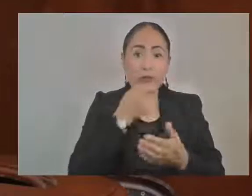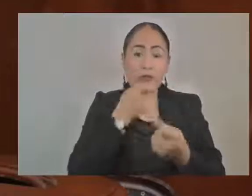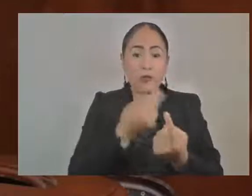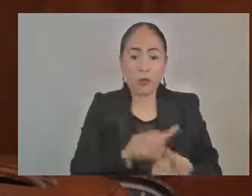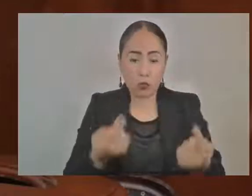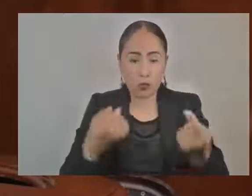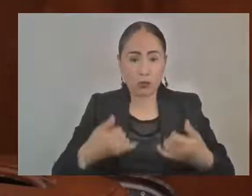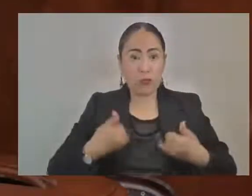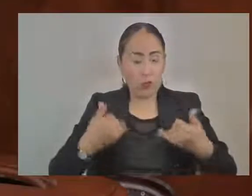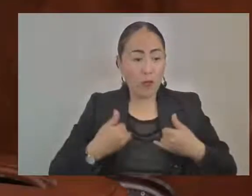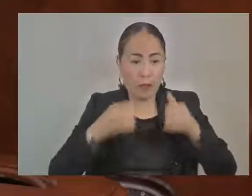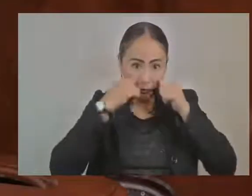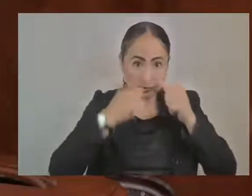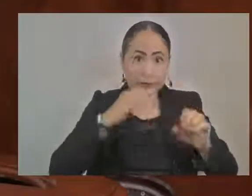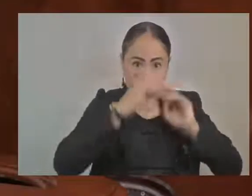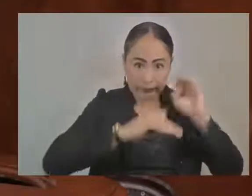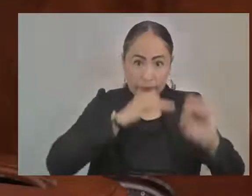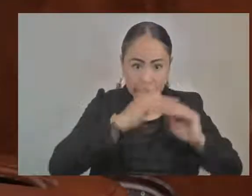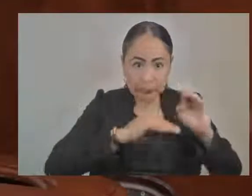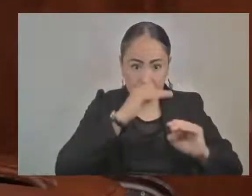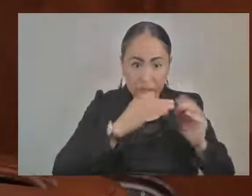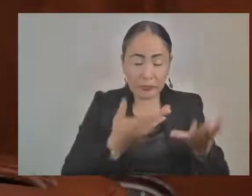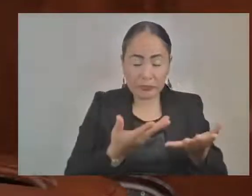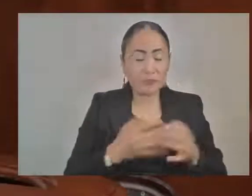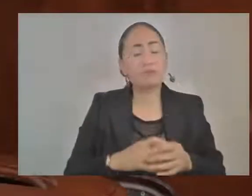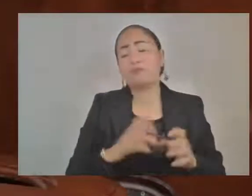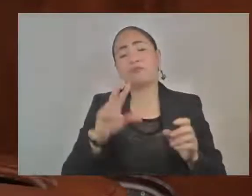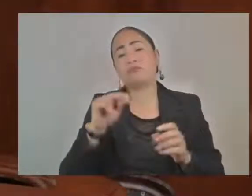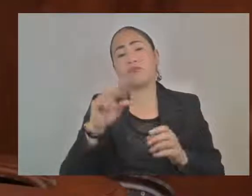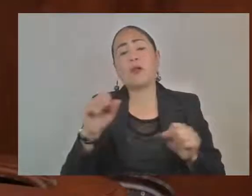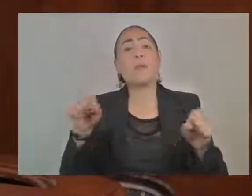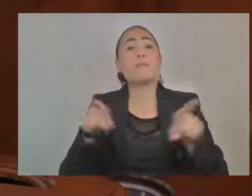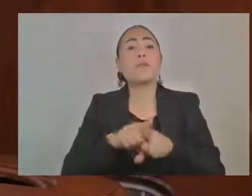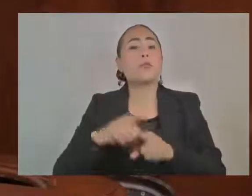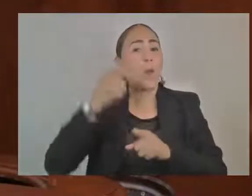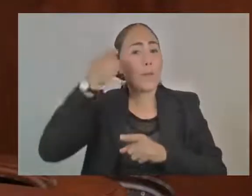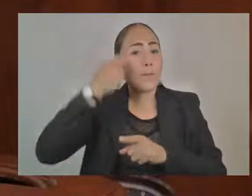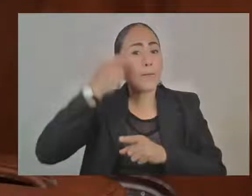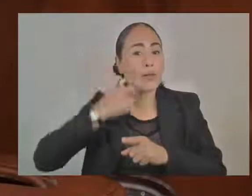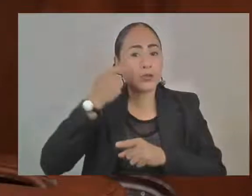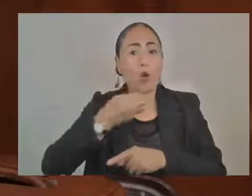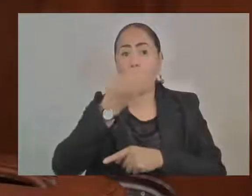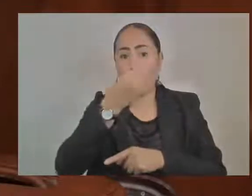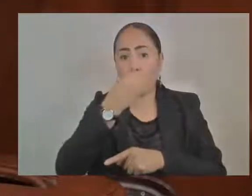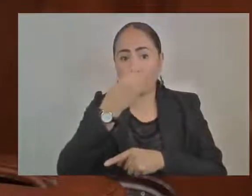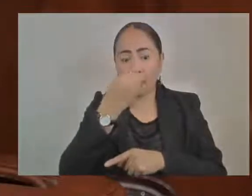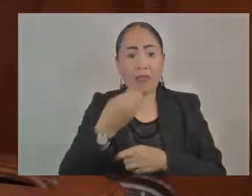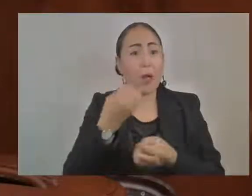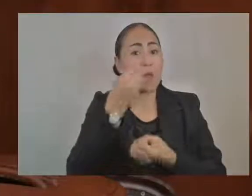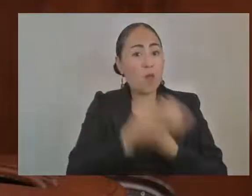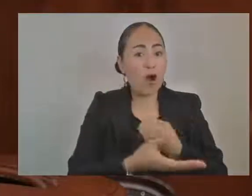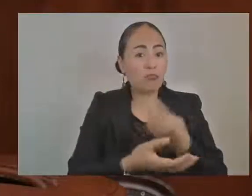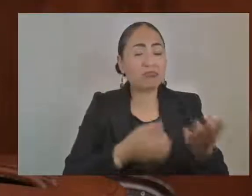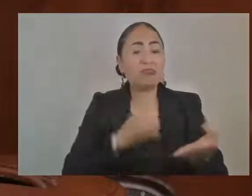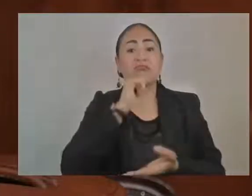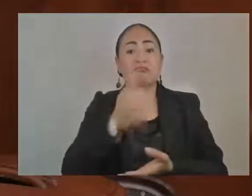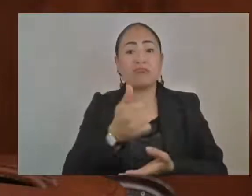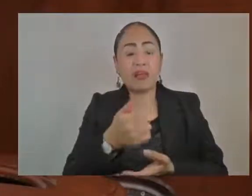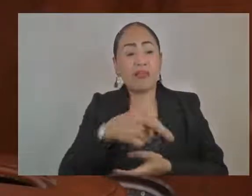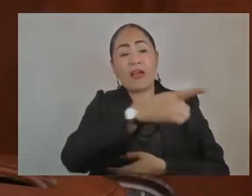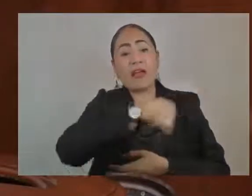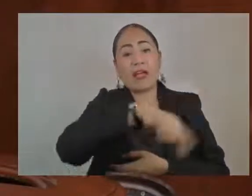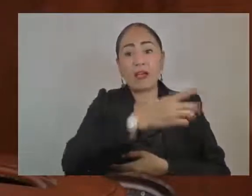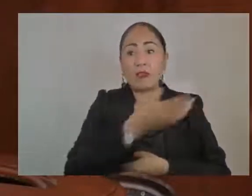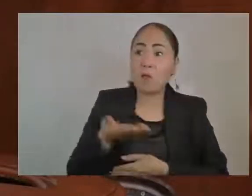hecho de recibir una pensión alimenticia que permita atender las necesidades alimentarias de quienes lo demandan.